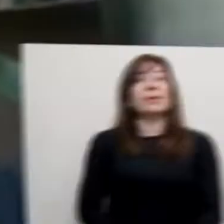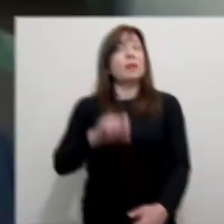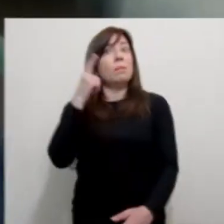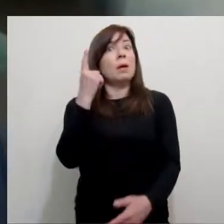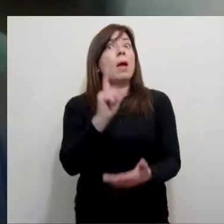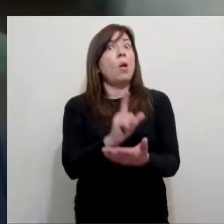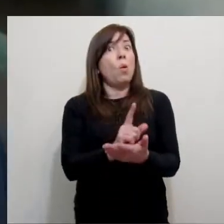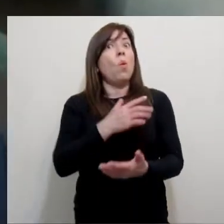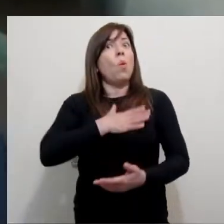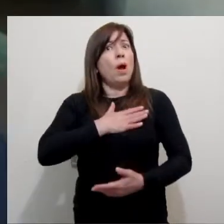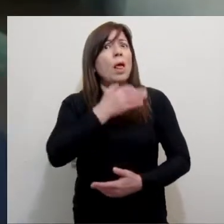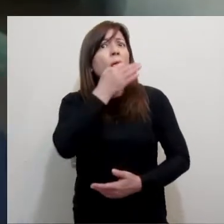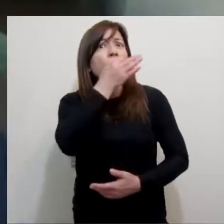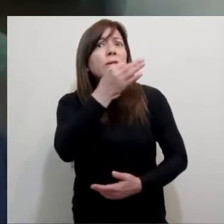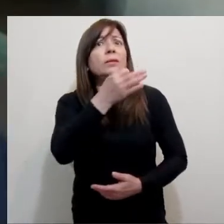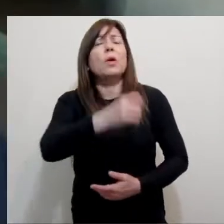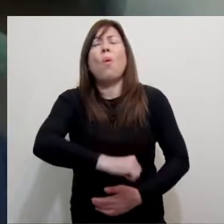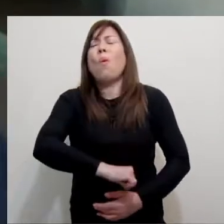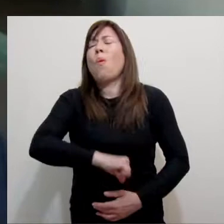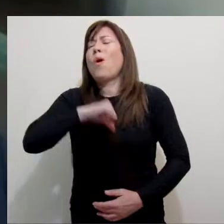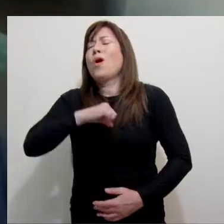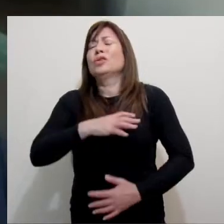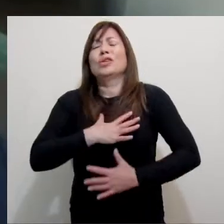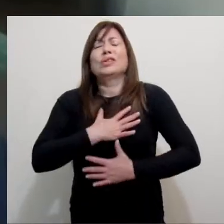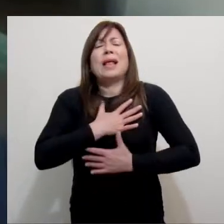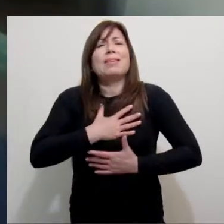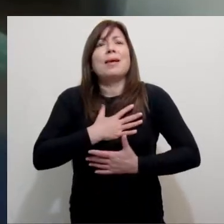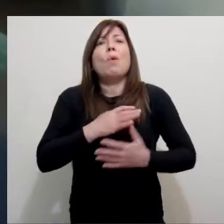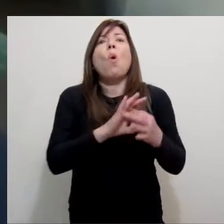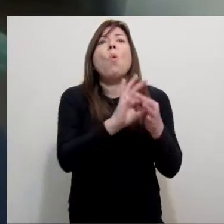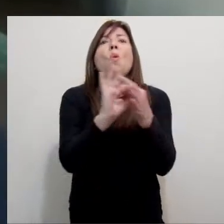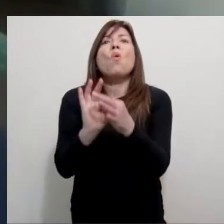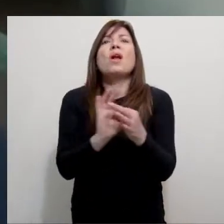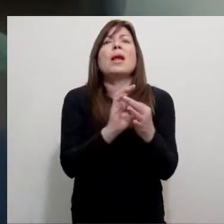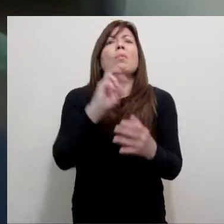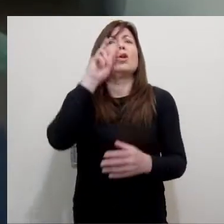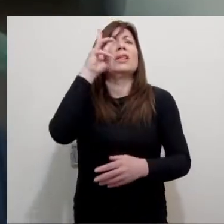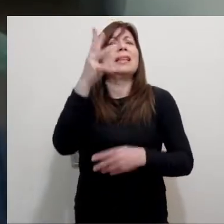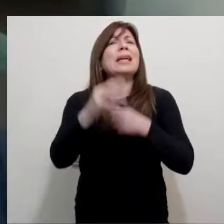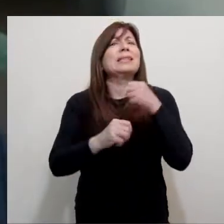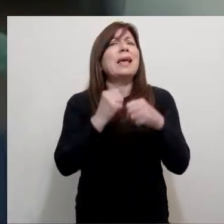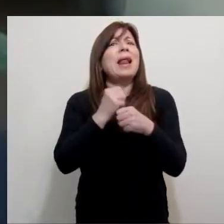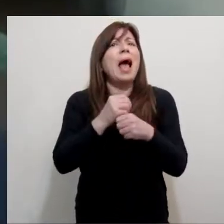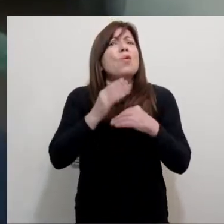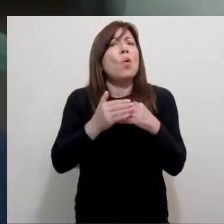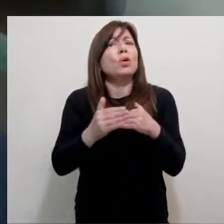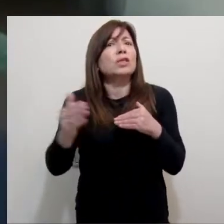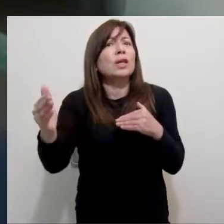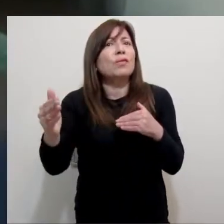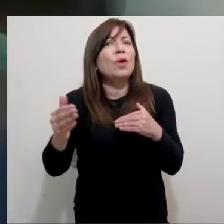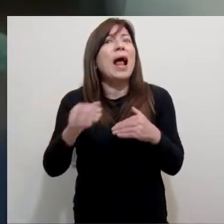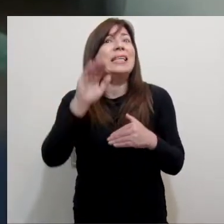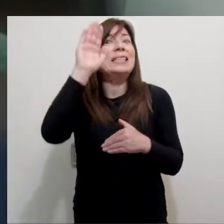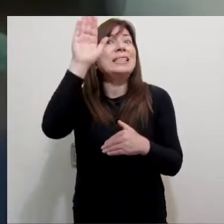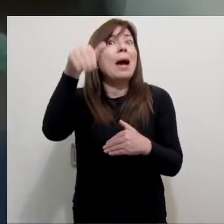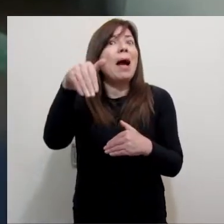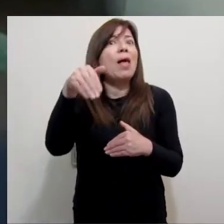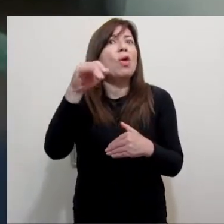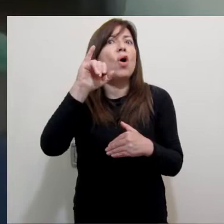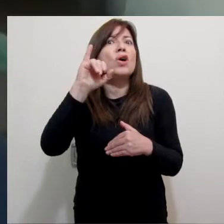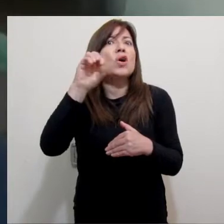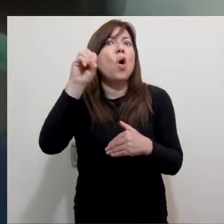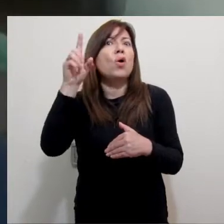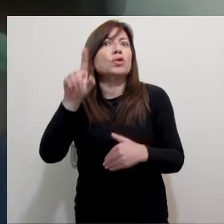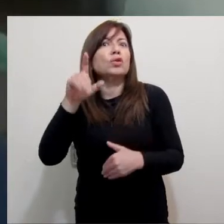En primer lugar, quiero decirles que estamos muy orgullosos de unirnos por tercer año consecutivo al llamado